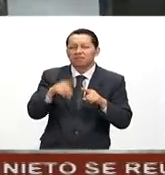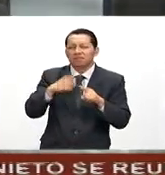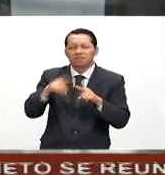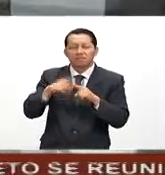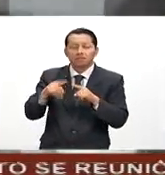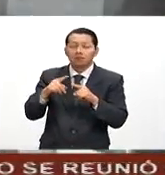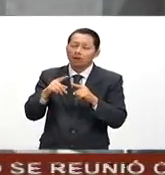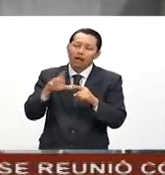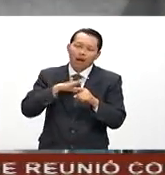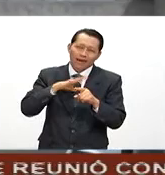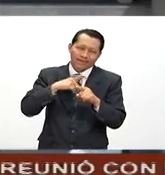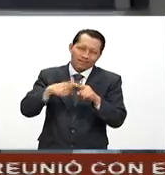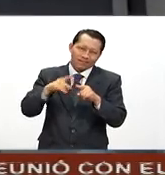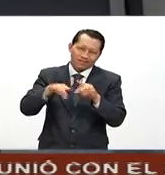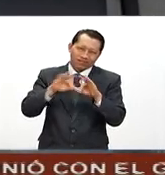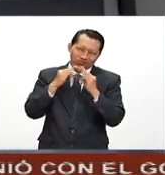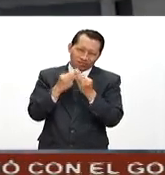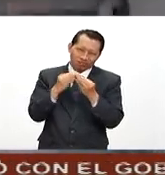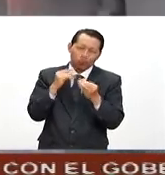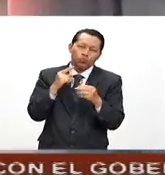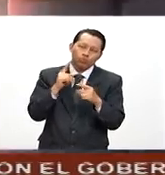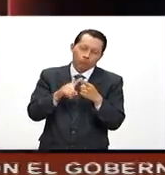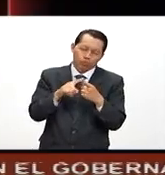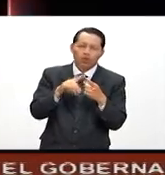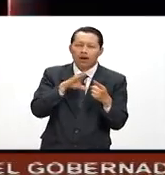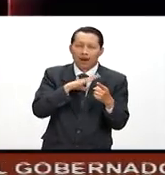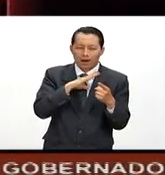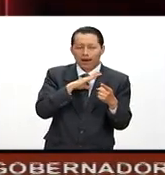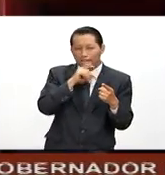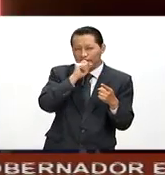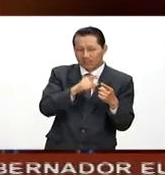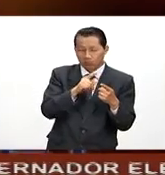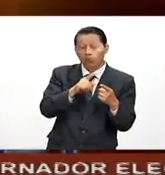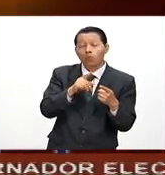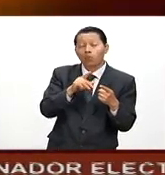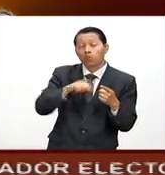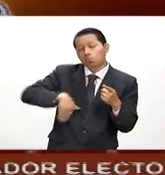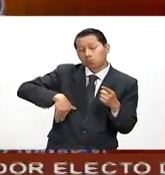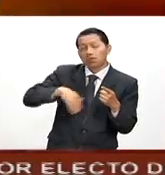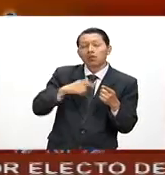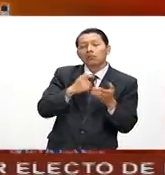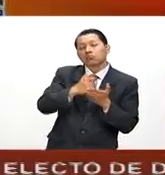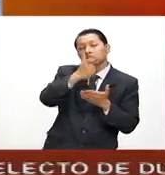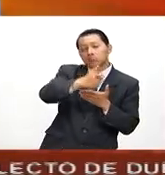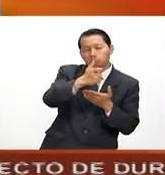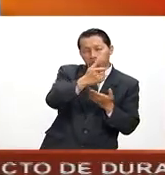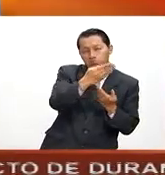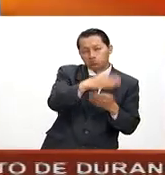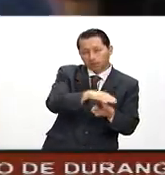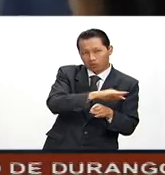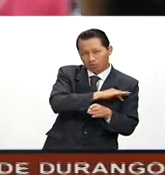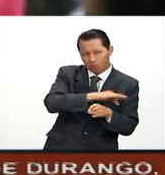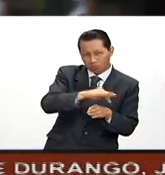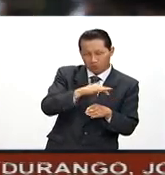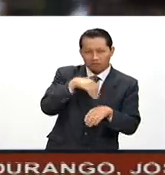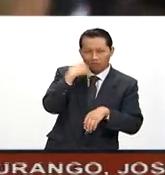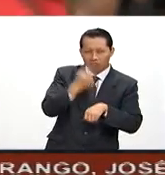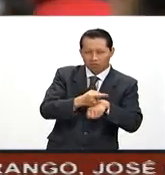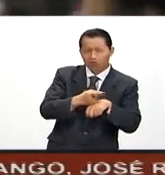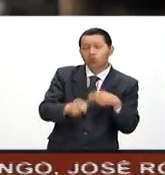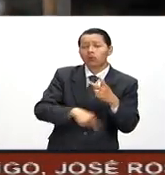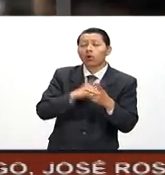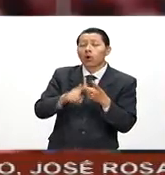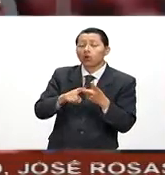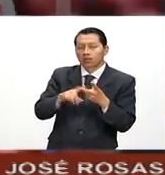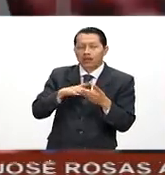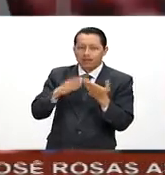muchos mecanismos. Uno es este de la FOR, ahorro voluntario, otro es que apertures tu cuenta de débito y que tengas la disciplina de ahorrar.